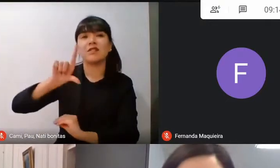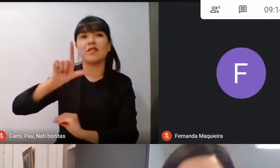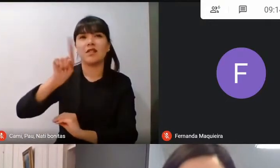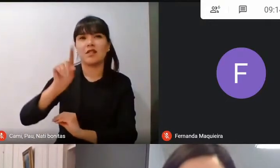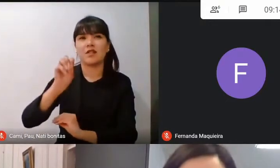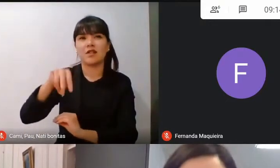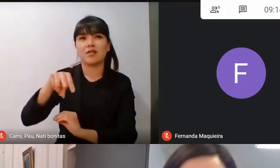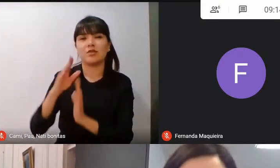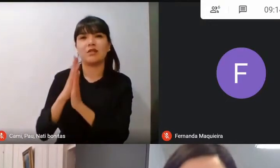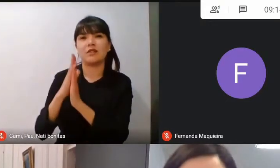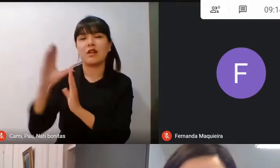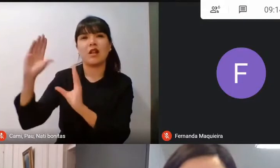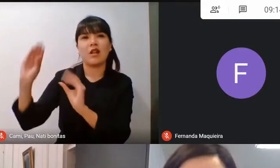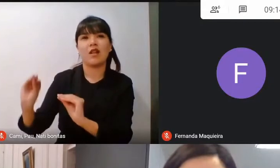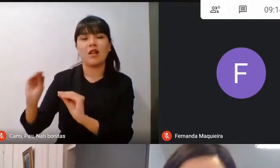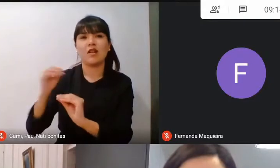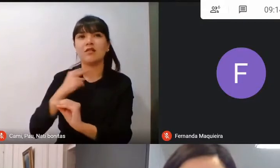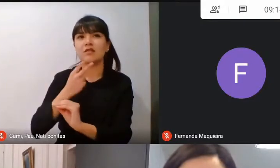¿Puedo continuar?